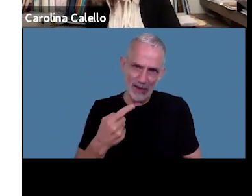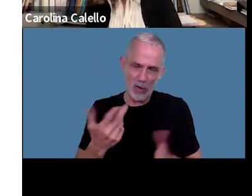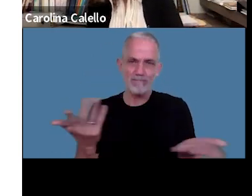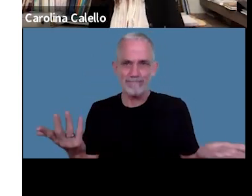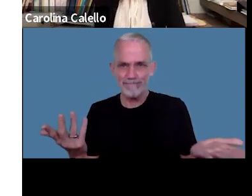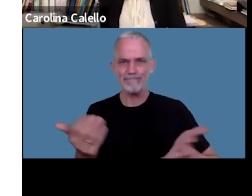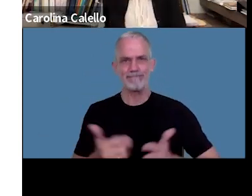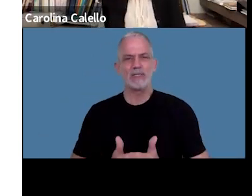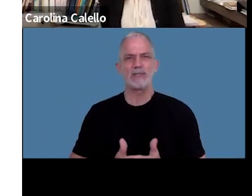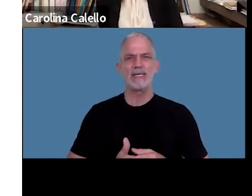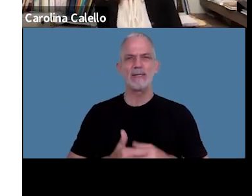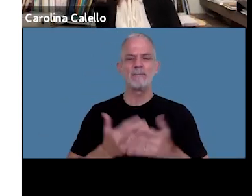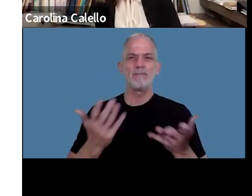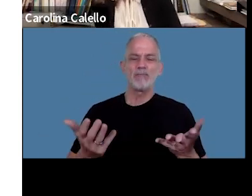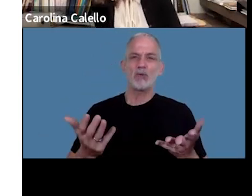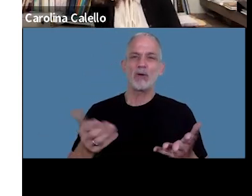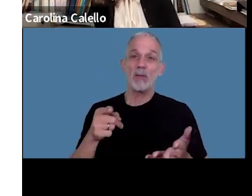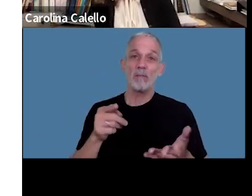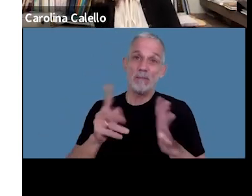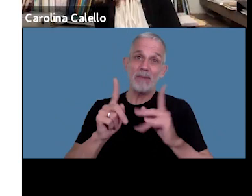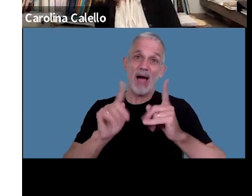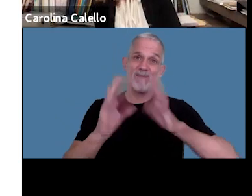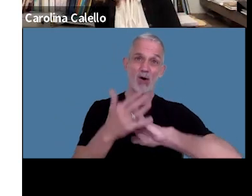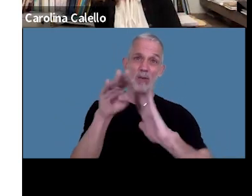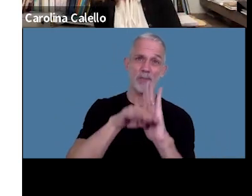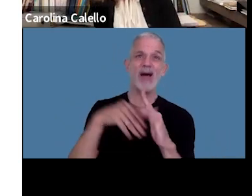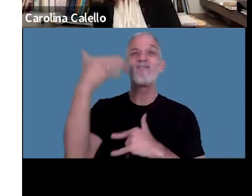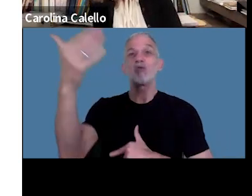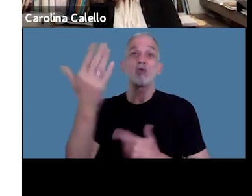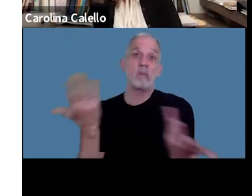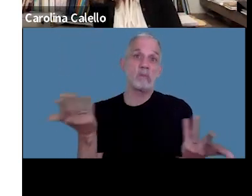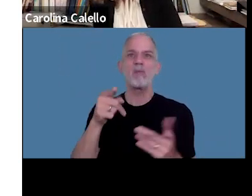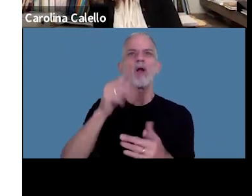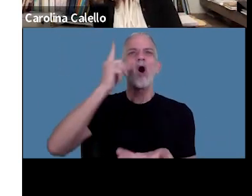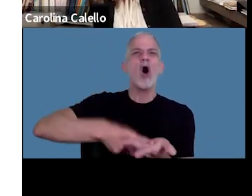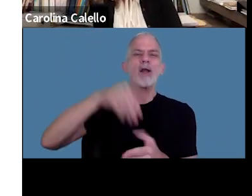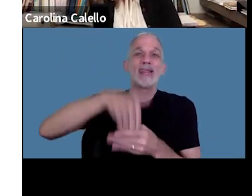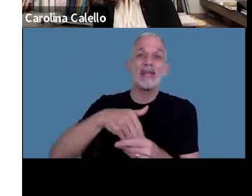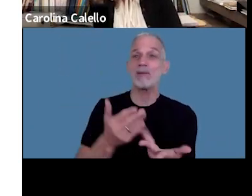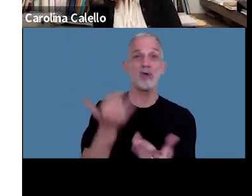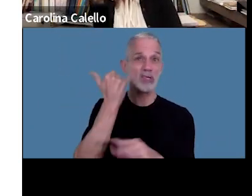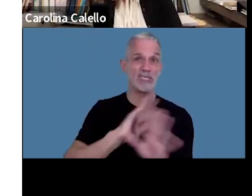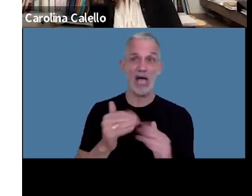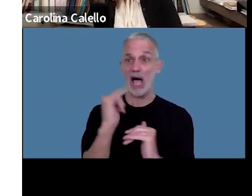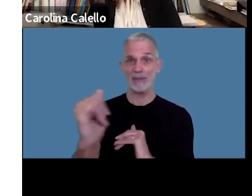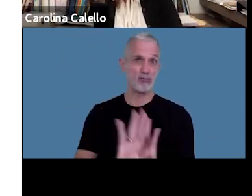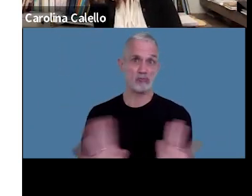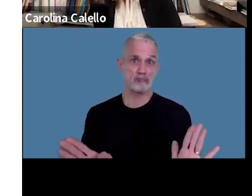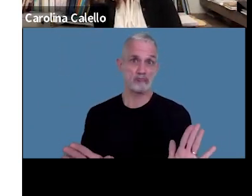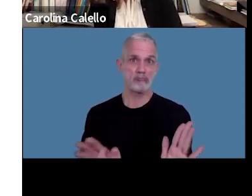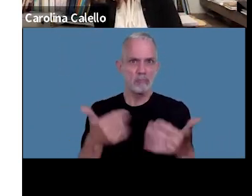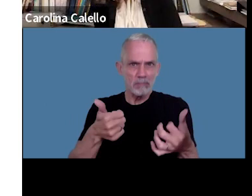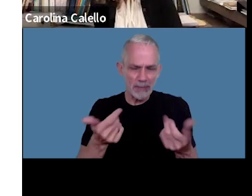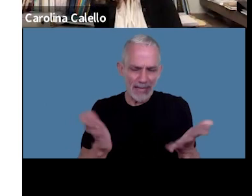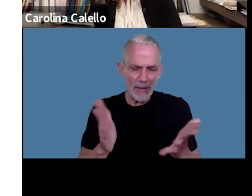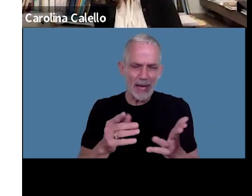entonces digamos con ese mismo procedimiento en el futuro se puede decir bueno la orden de intervención estuvo notificada está bien